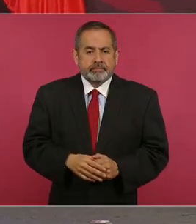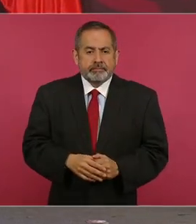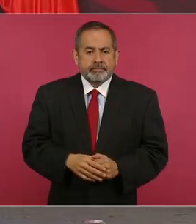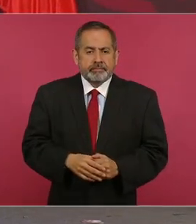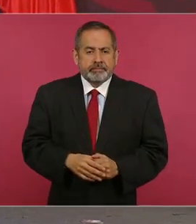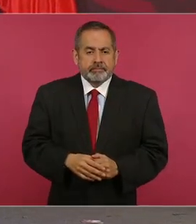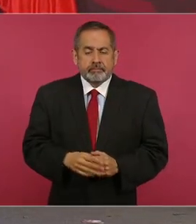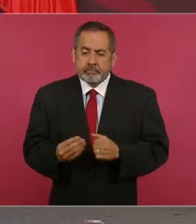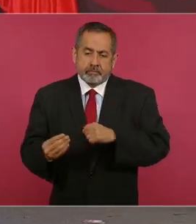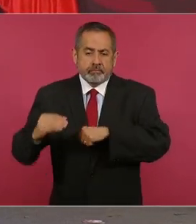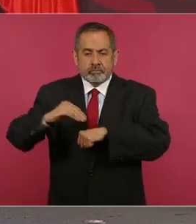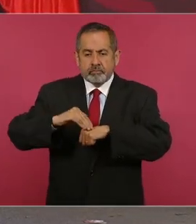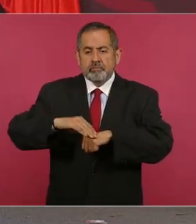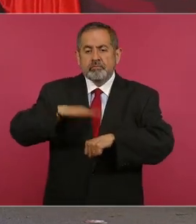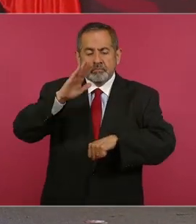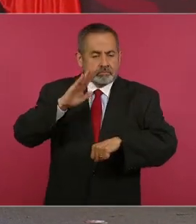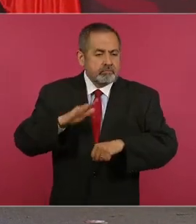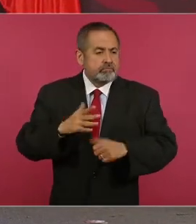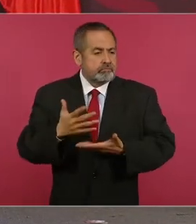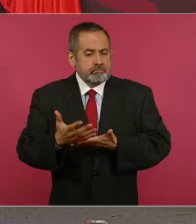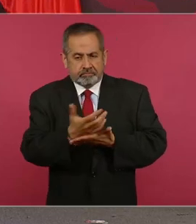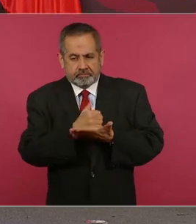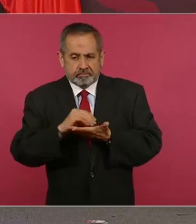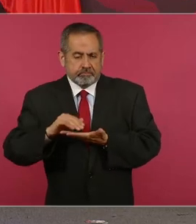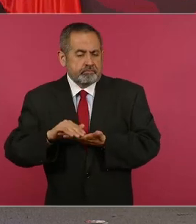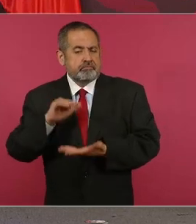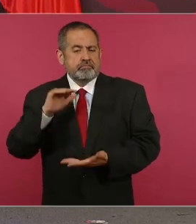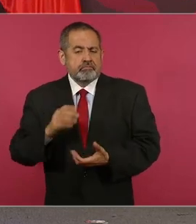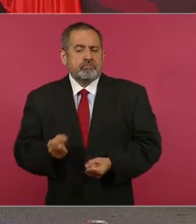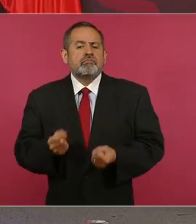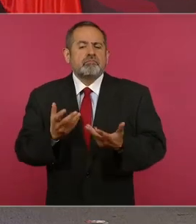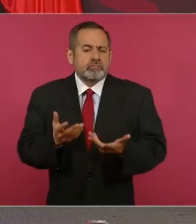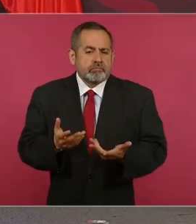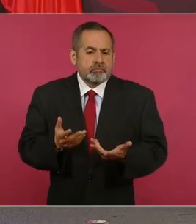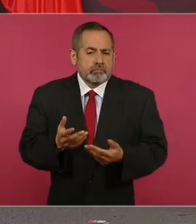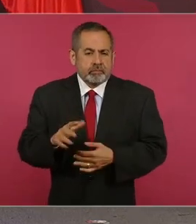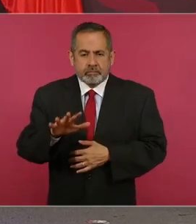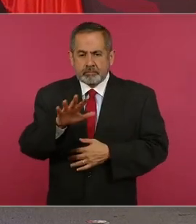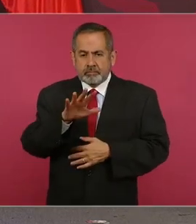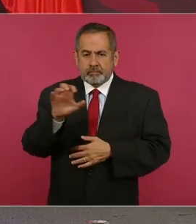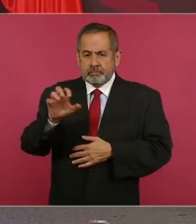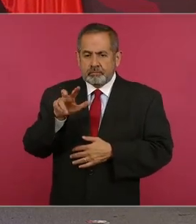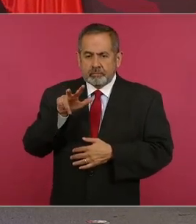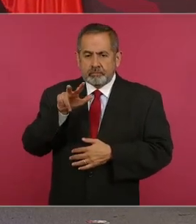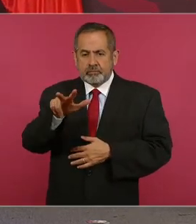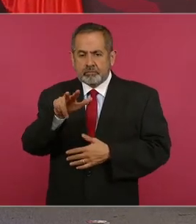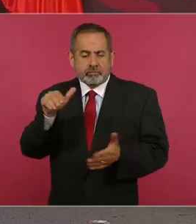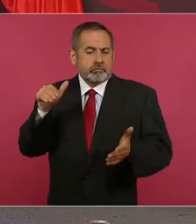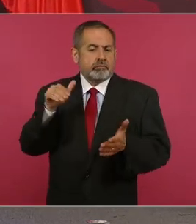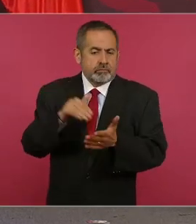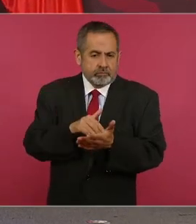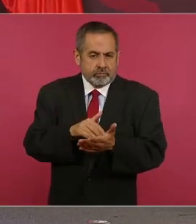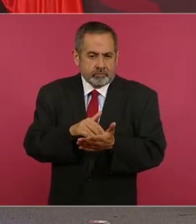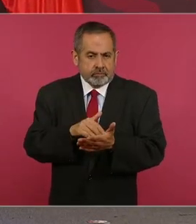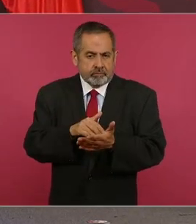Incremento de impuestos, 518 mil